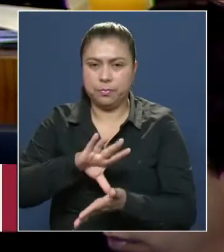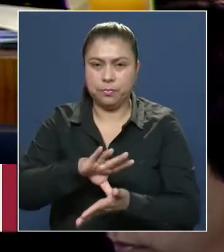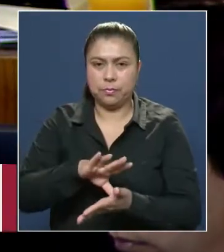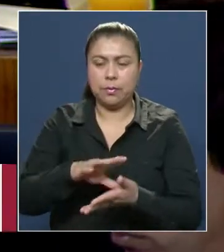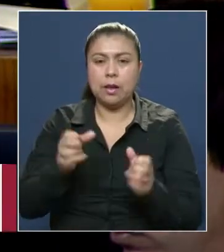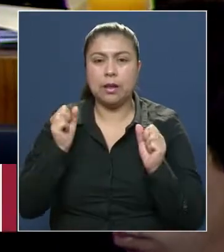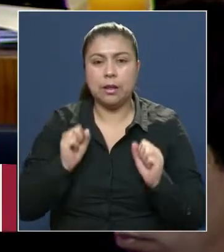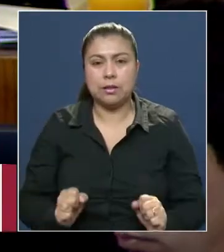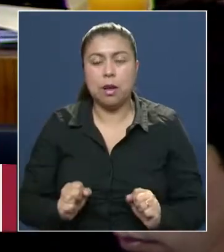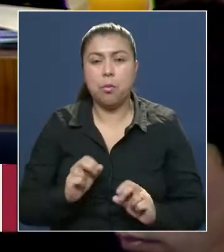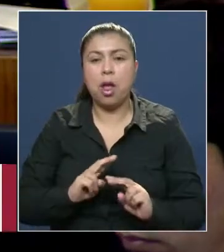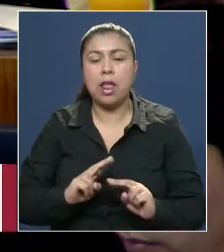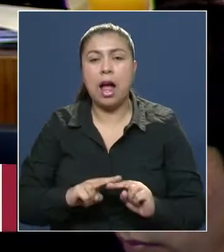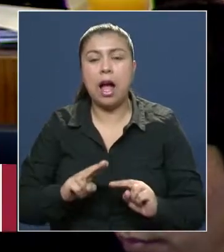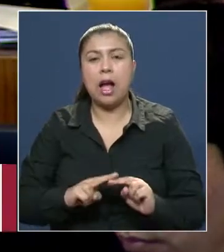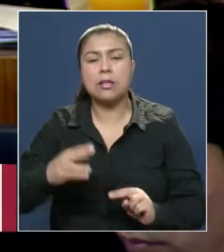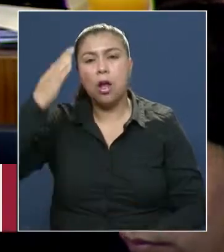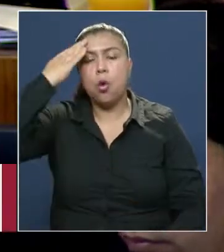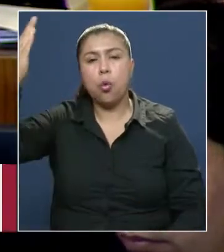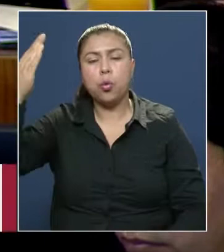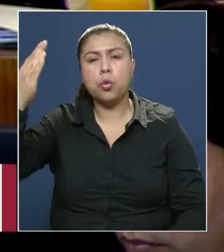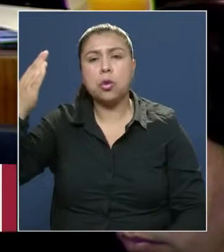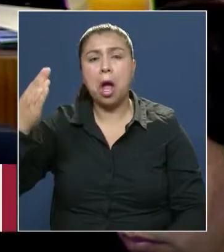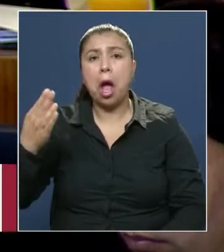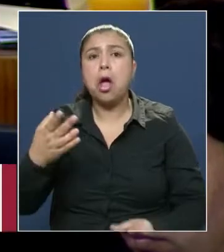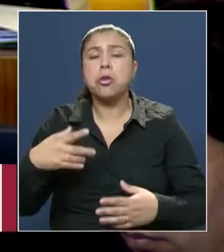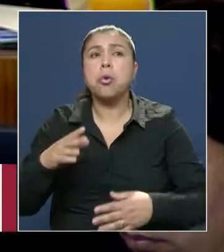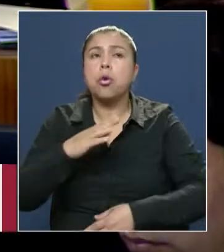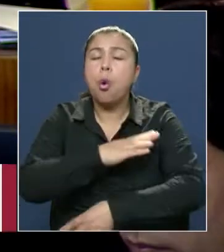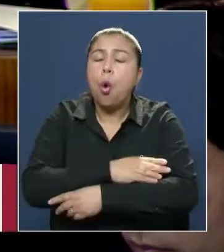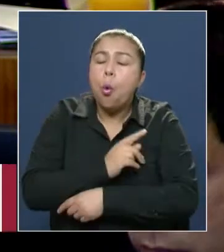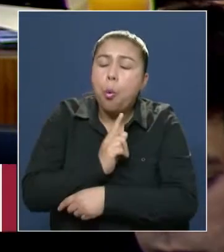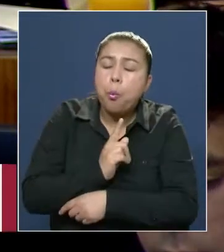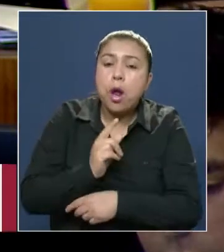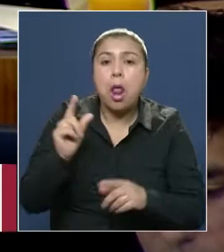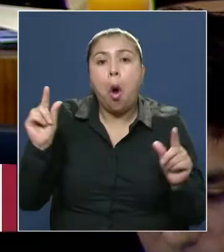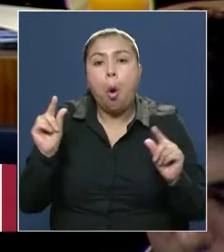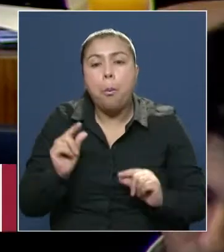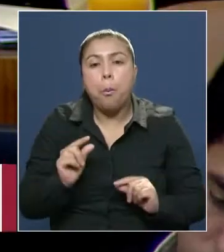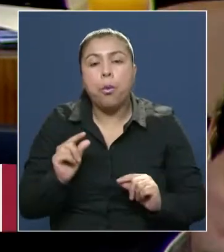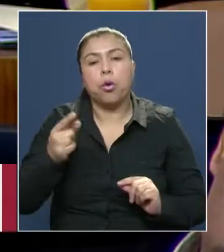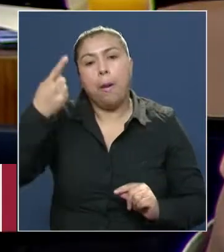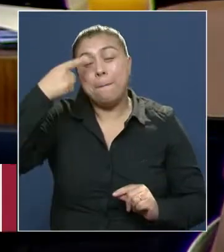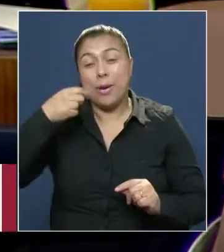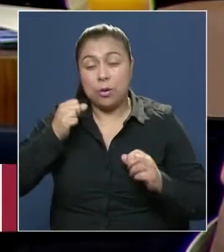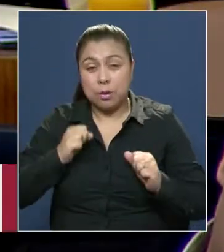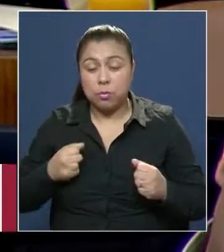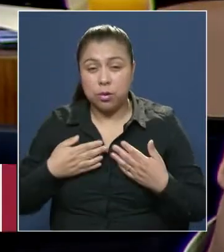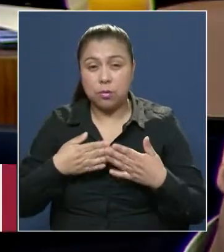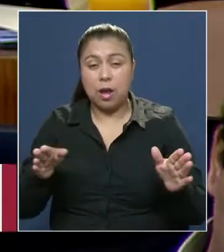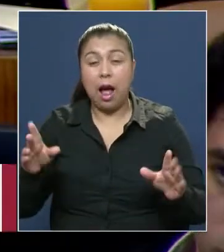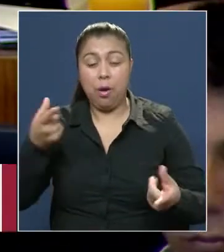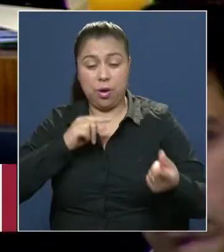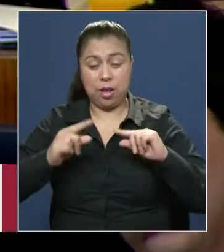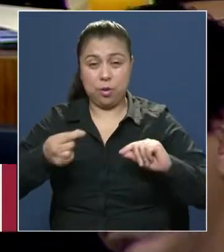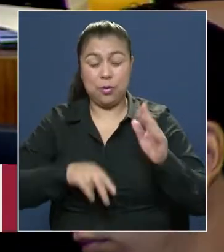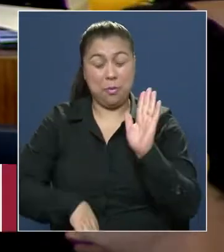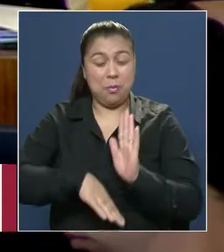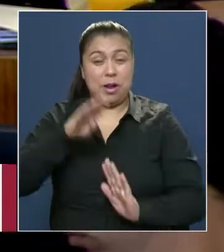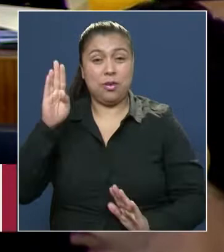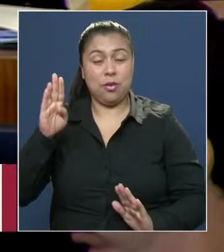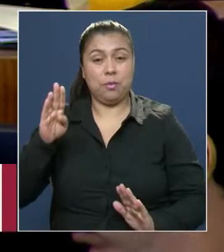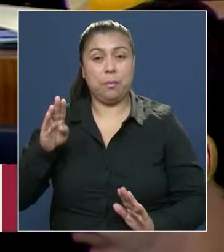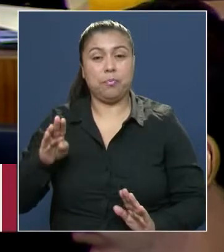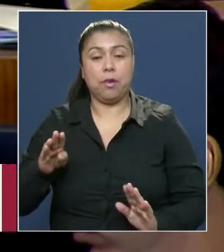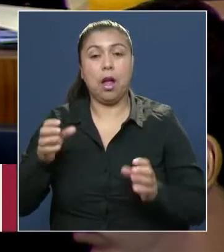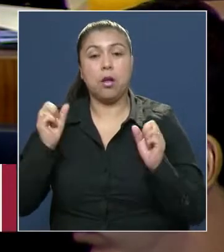posibilidad de que tengamos que tener un día como este que puede sonar algo muy humilde, muy pequeño, pero que puede abrir caminos a una discusión mayor y a una